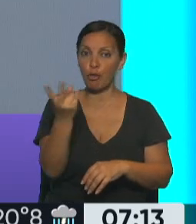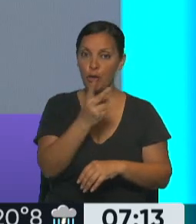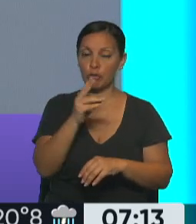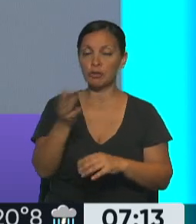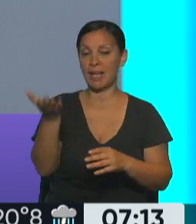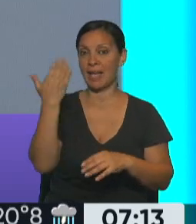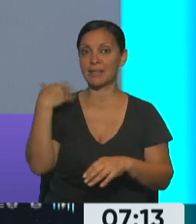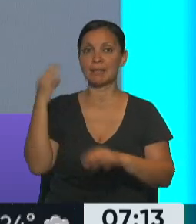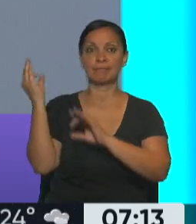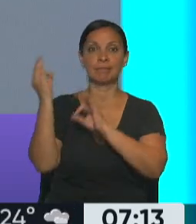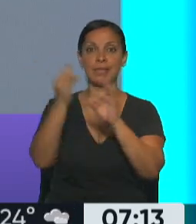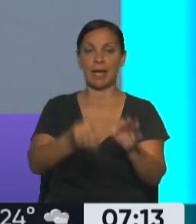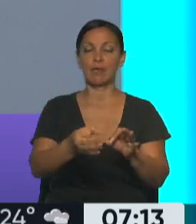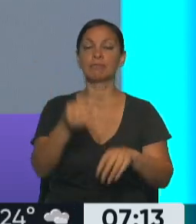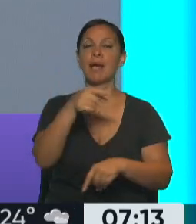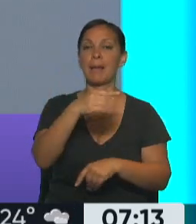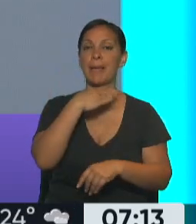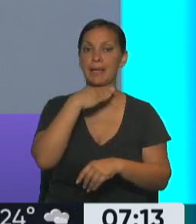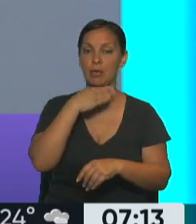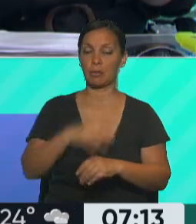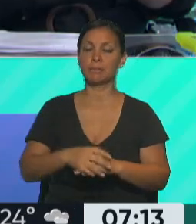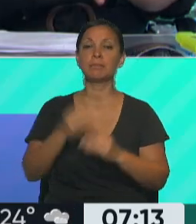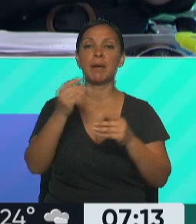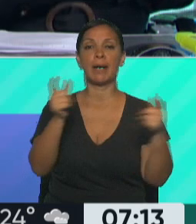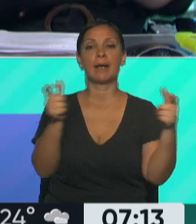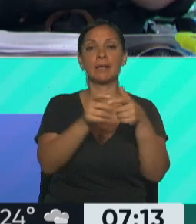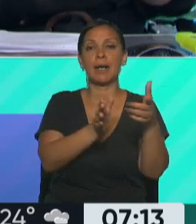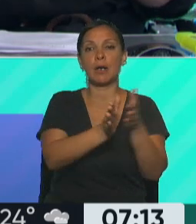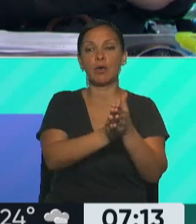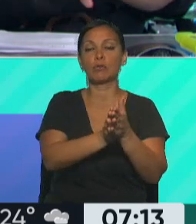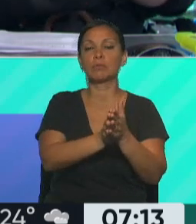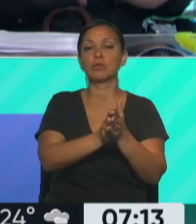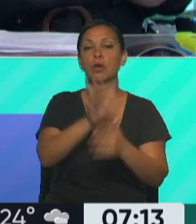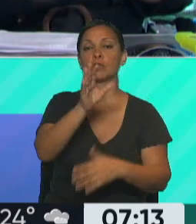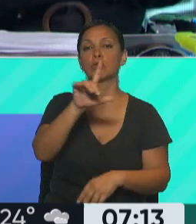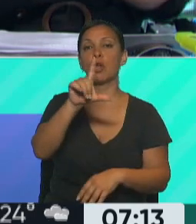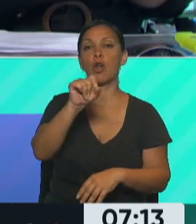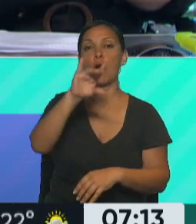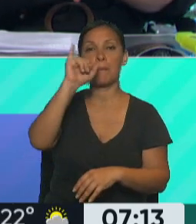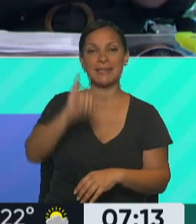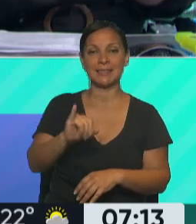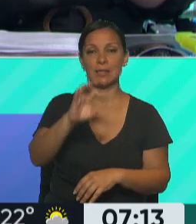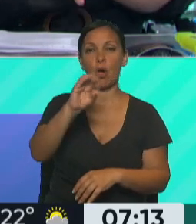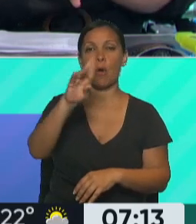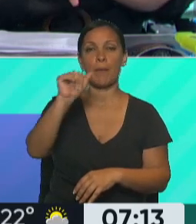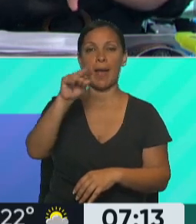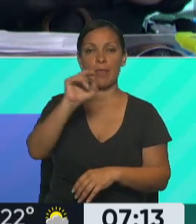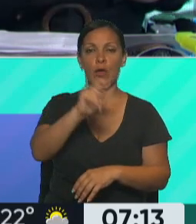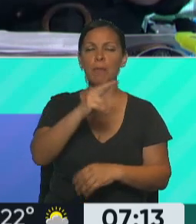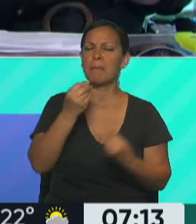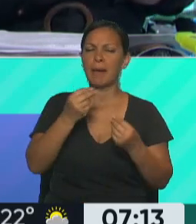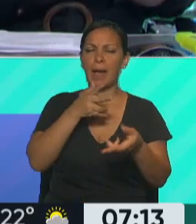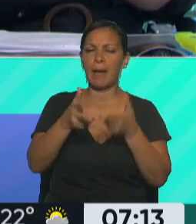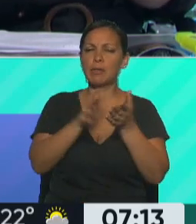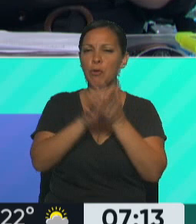a México justamente para reunirse con Andrés Manuel López Obrador para abordar la cuestión migratoria.